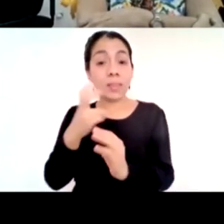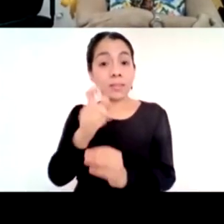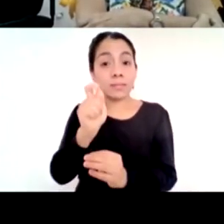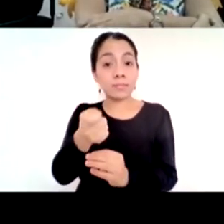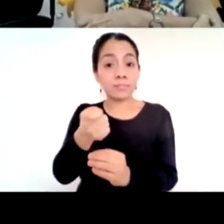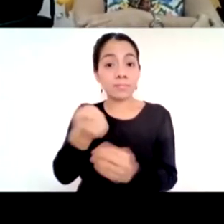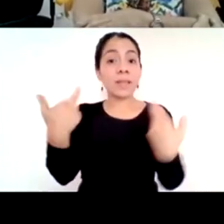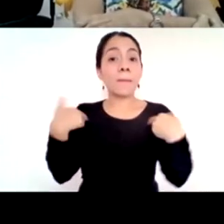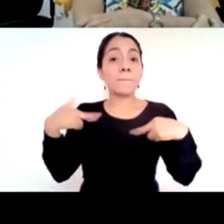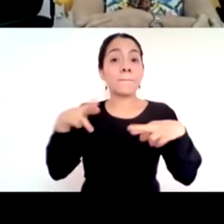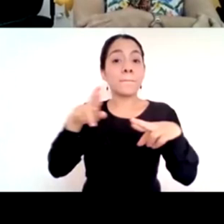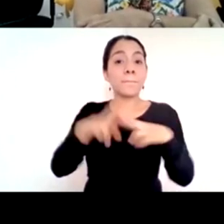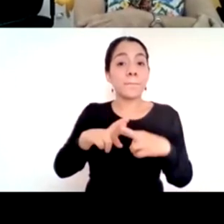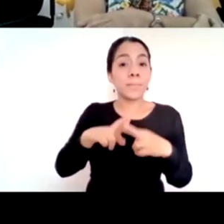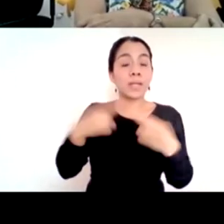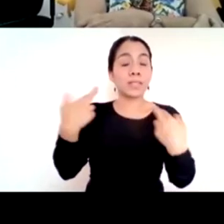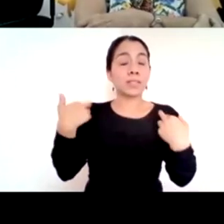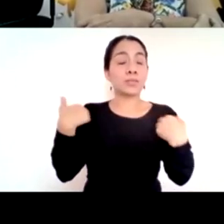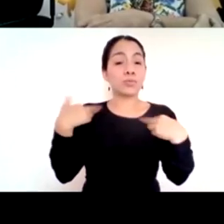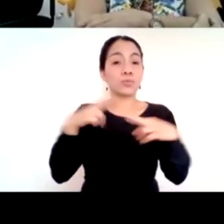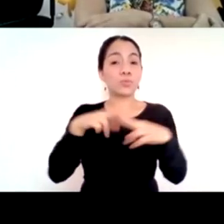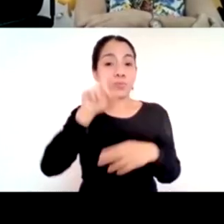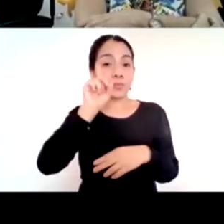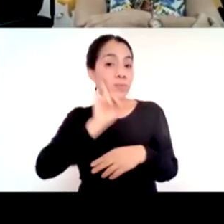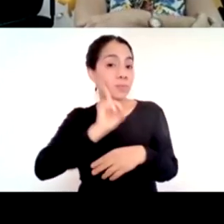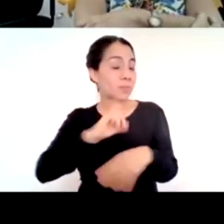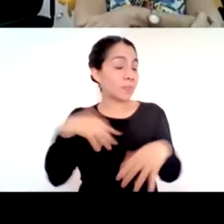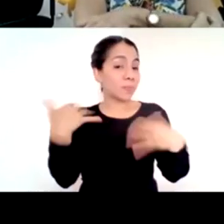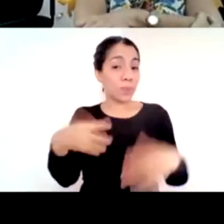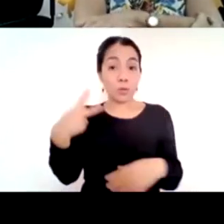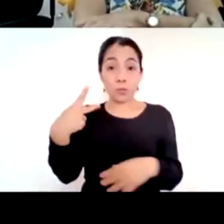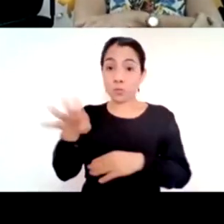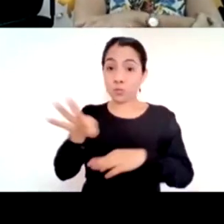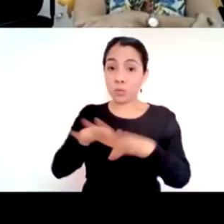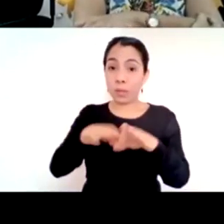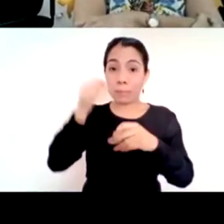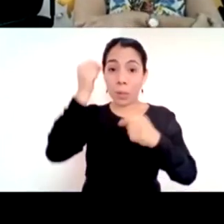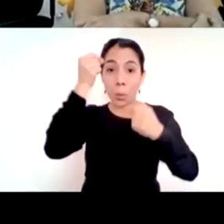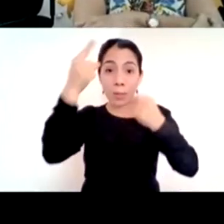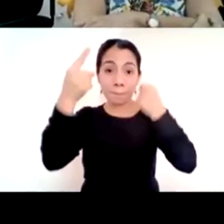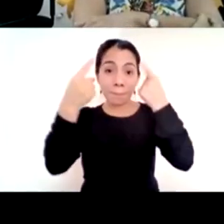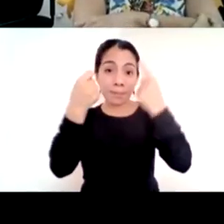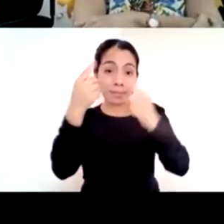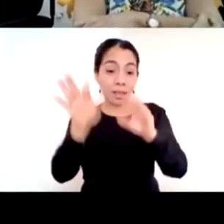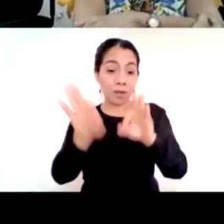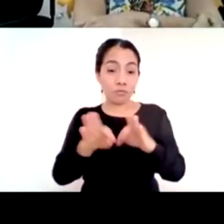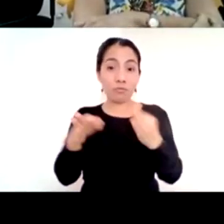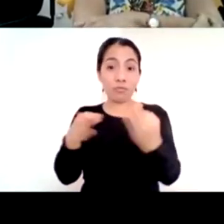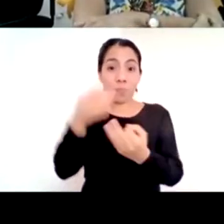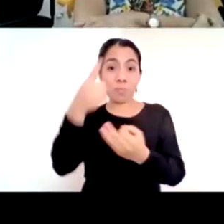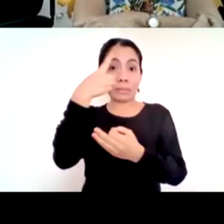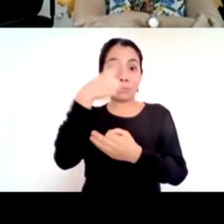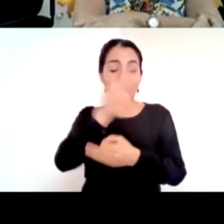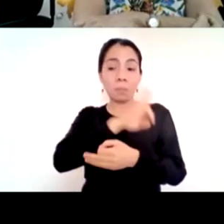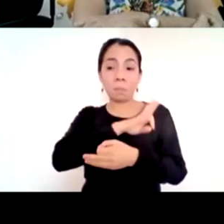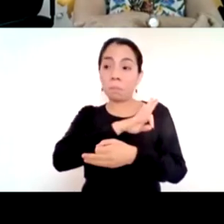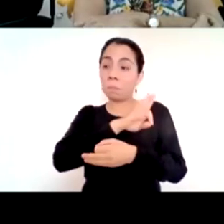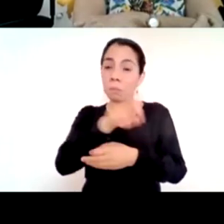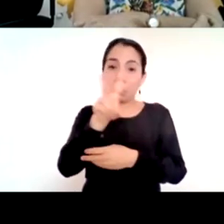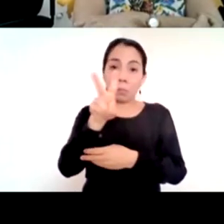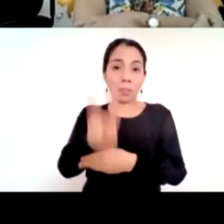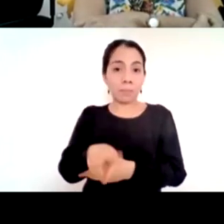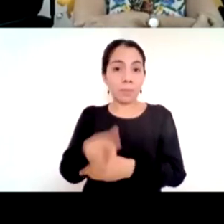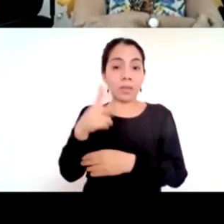y maestros y yo creo que debemos estar muy orgullosos de lo que hemos logrado yo le agradezco enormemente a Ricardo